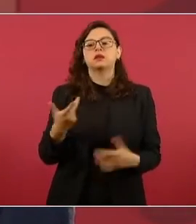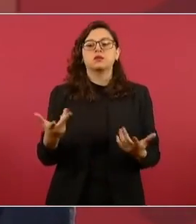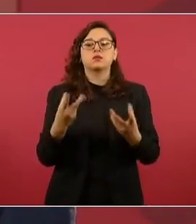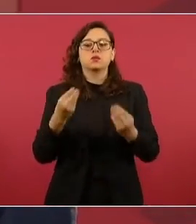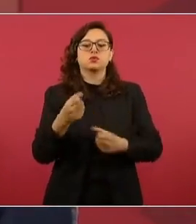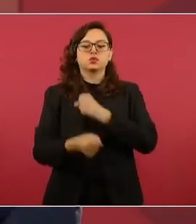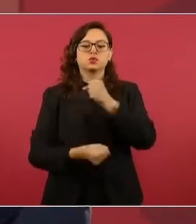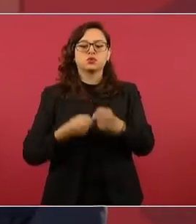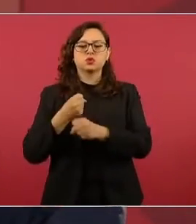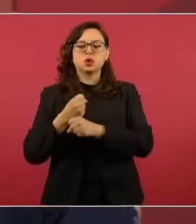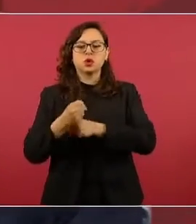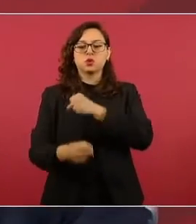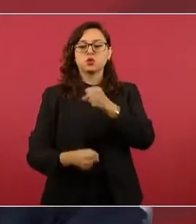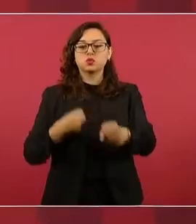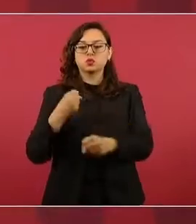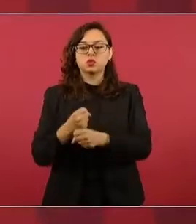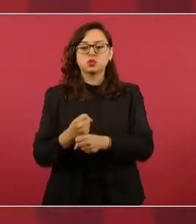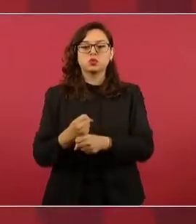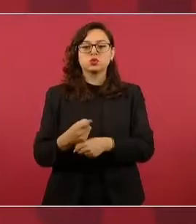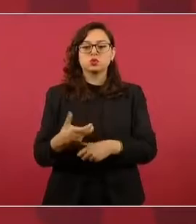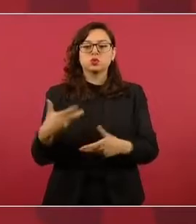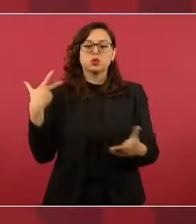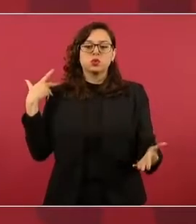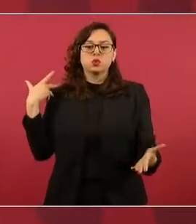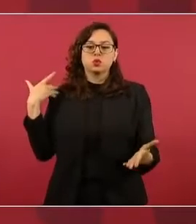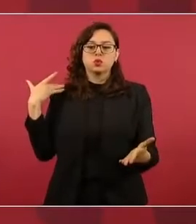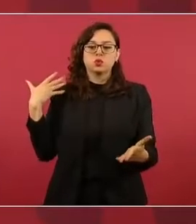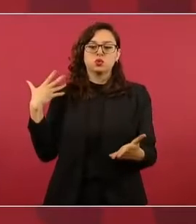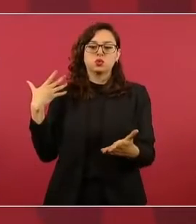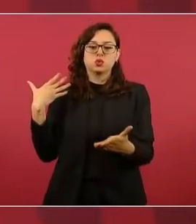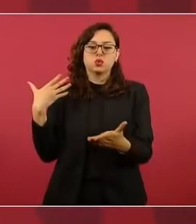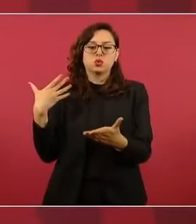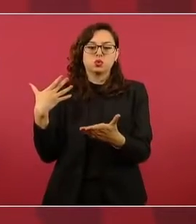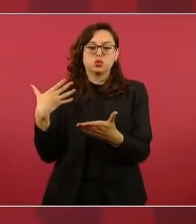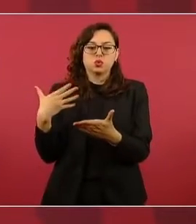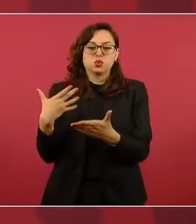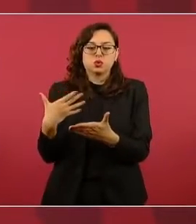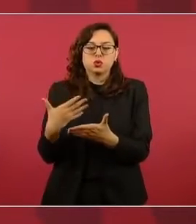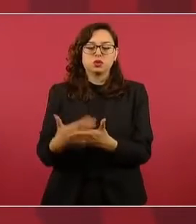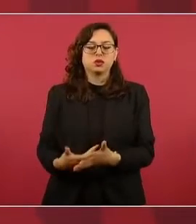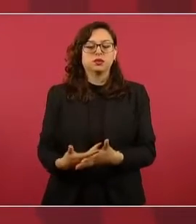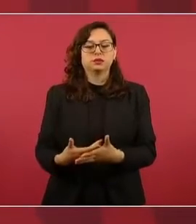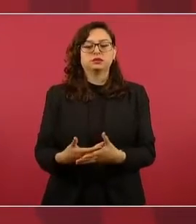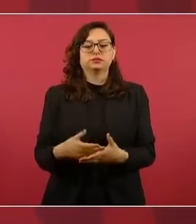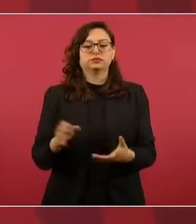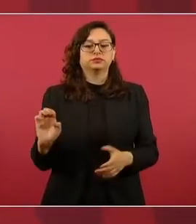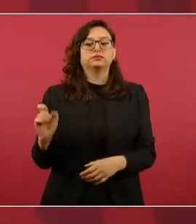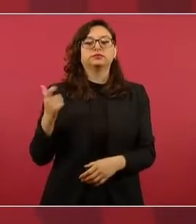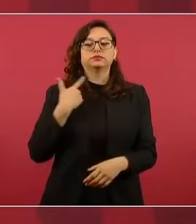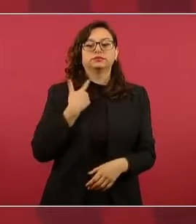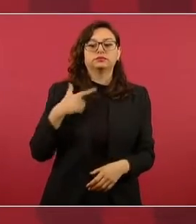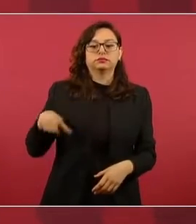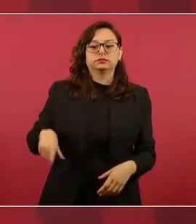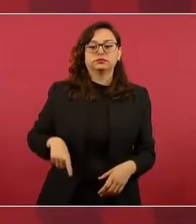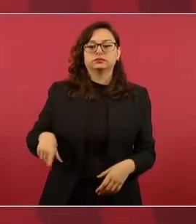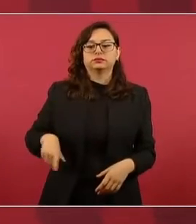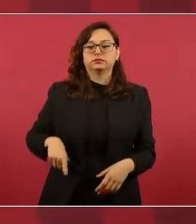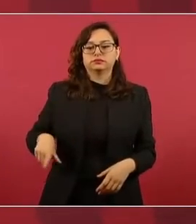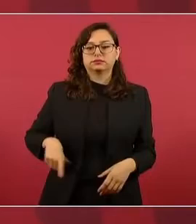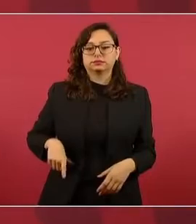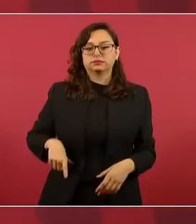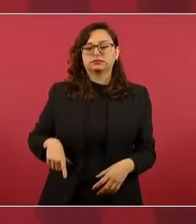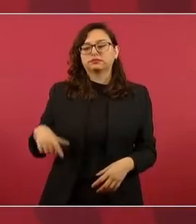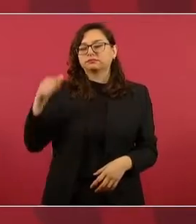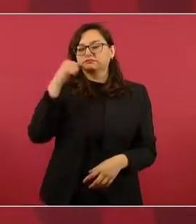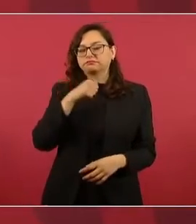el problema estaba en los funcionarios de en